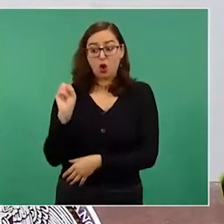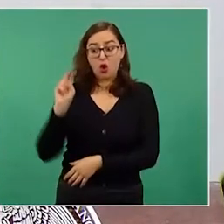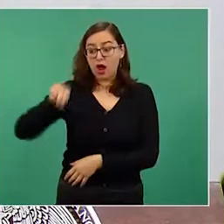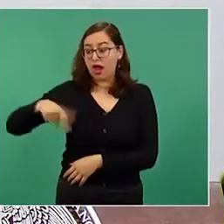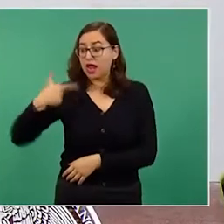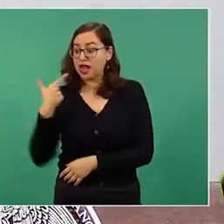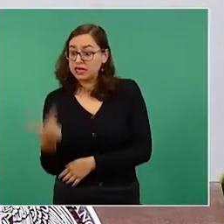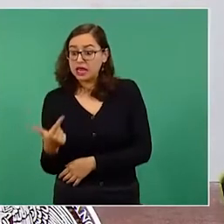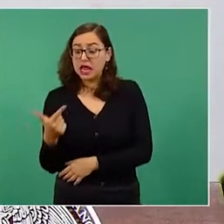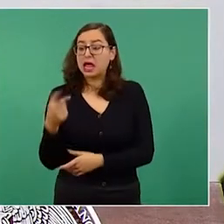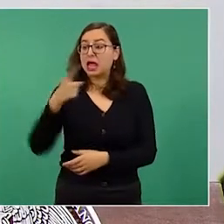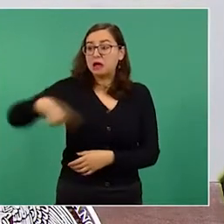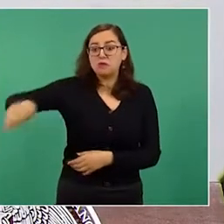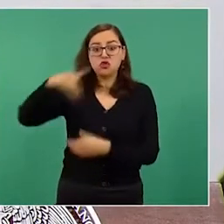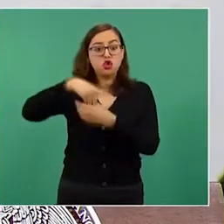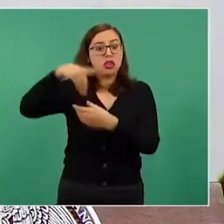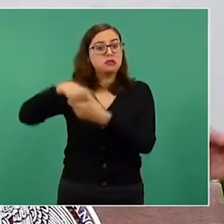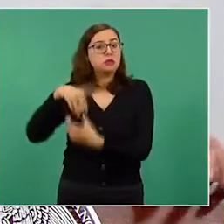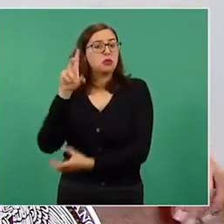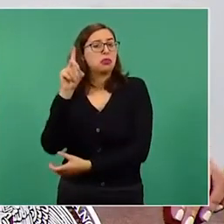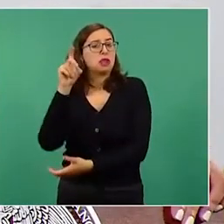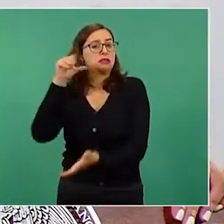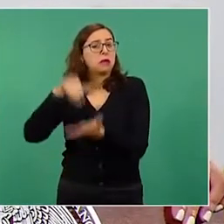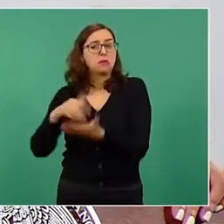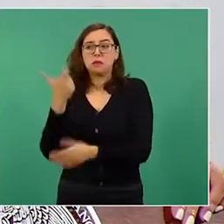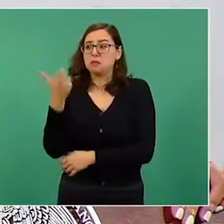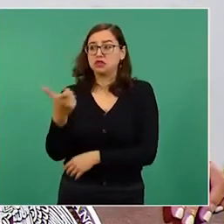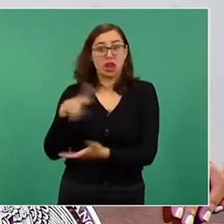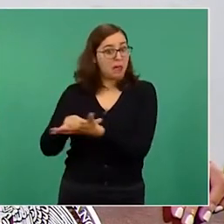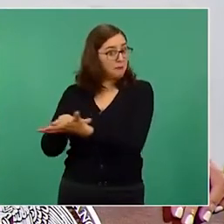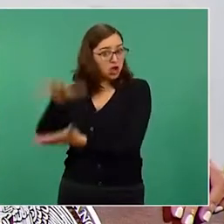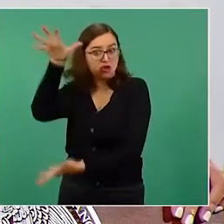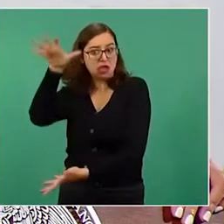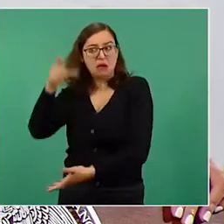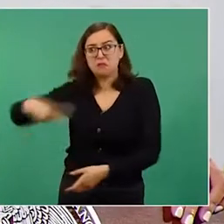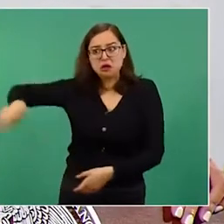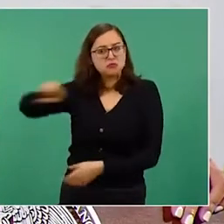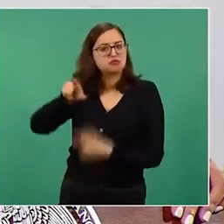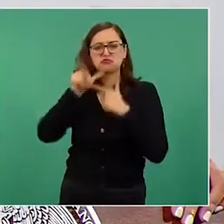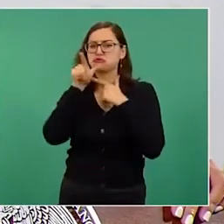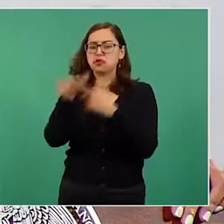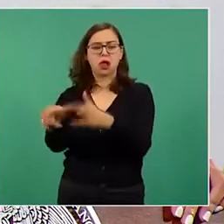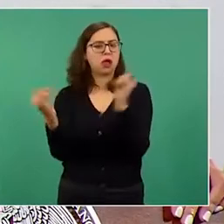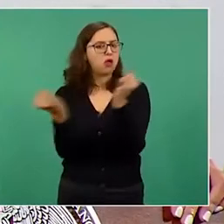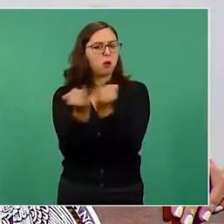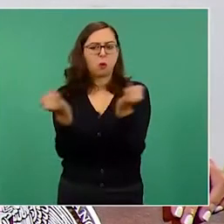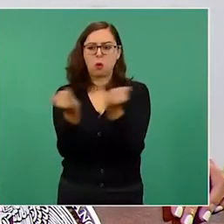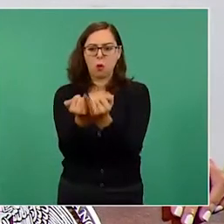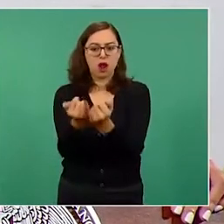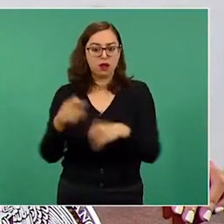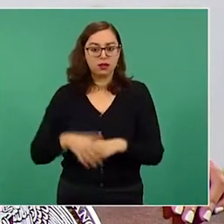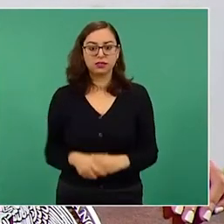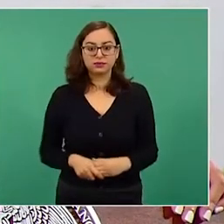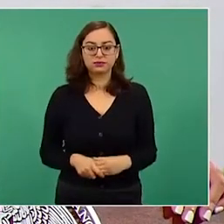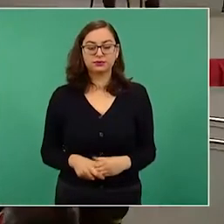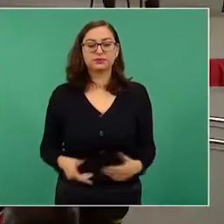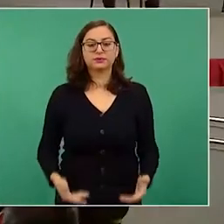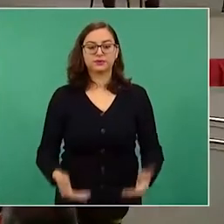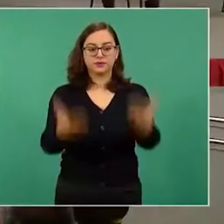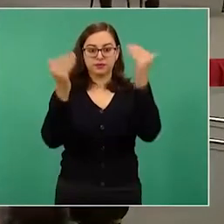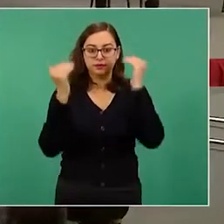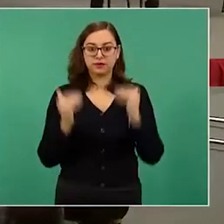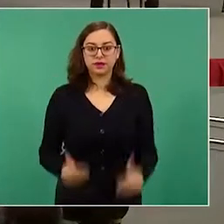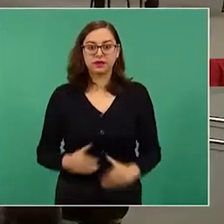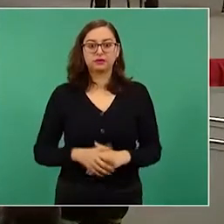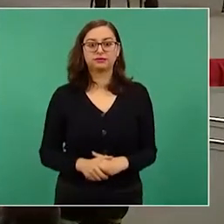no se verá afectado. La siguiente, por favor. ¿Exceso de mortalidad o